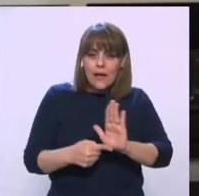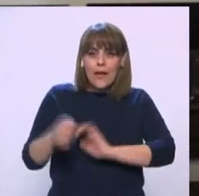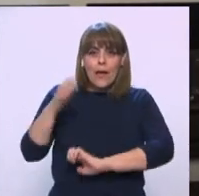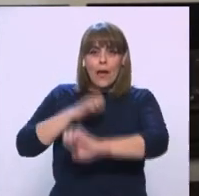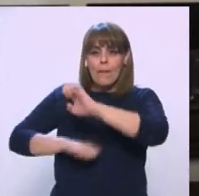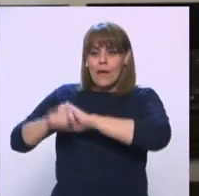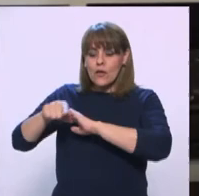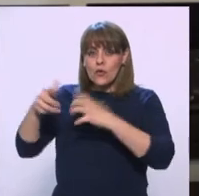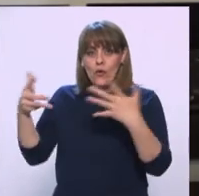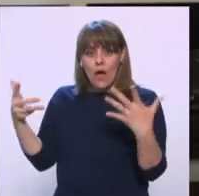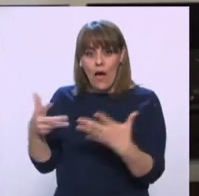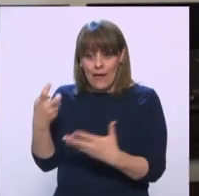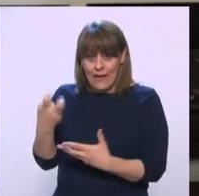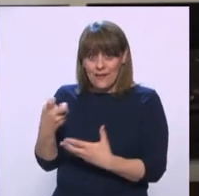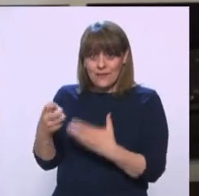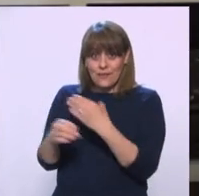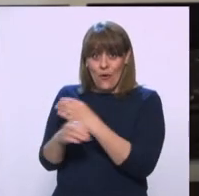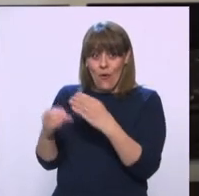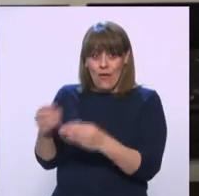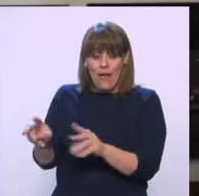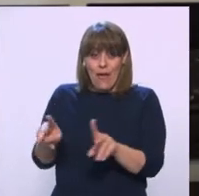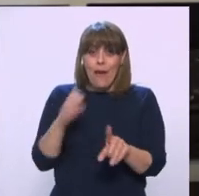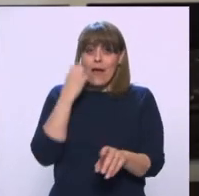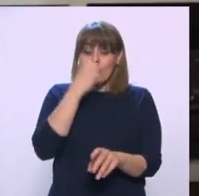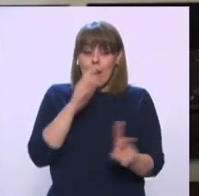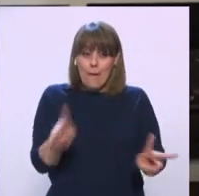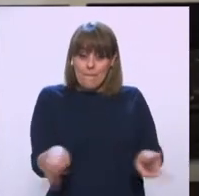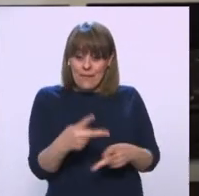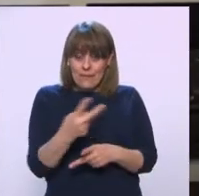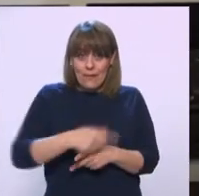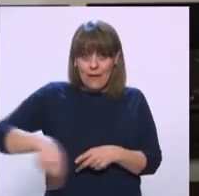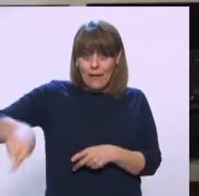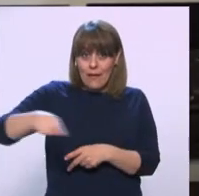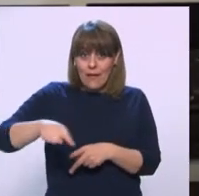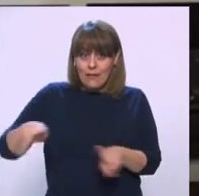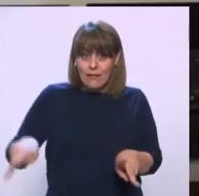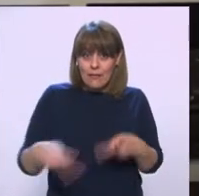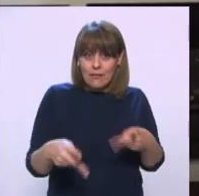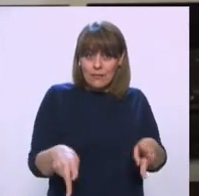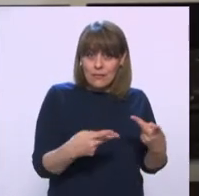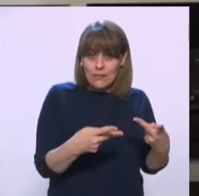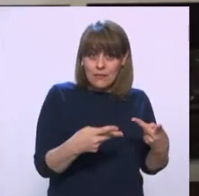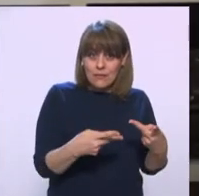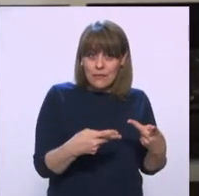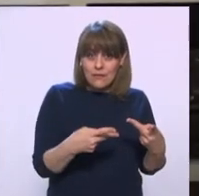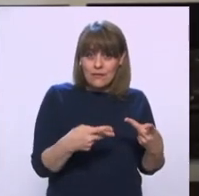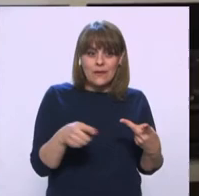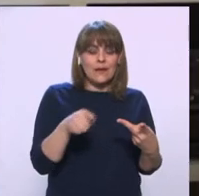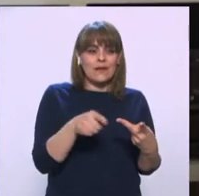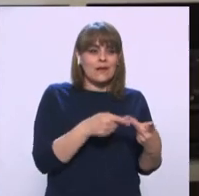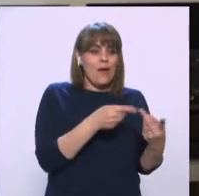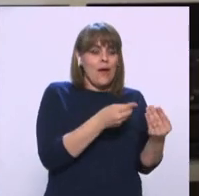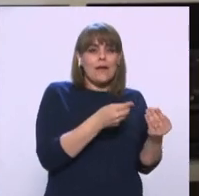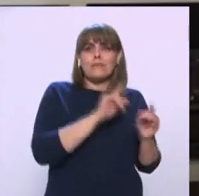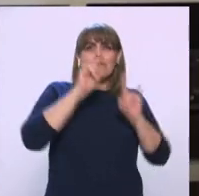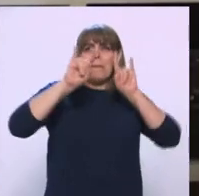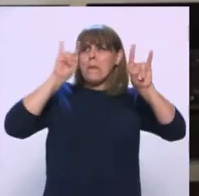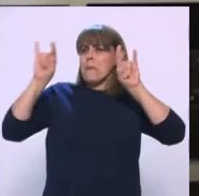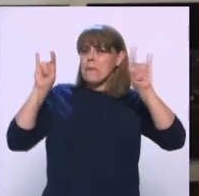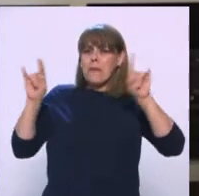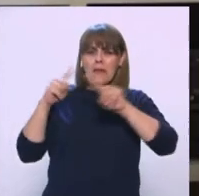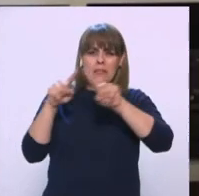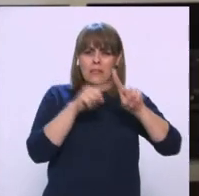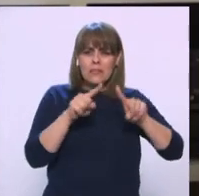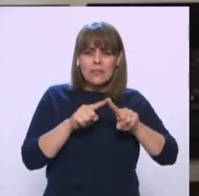todos estos productos y que los vendían en las escuelas y que tenían todo el entorno lleno de su publicidad, pues, ya